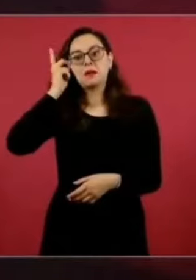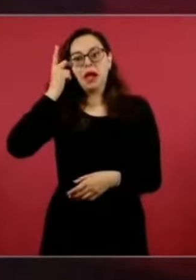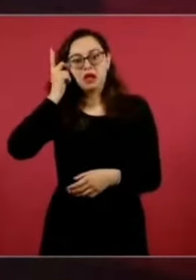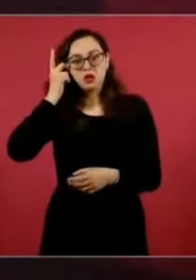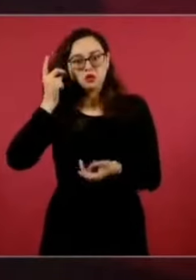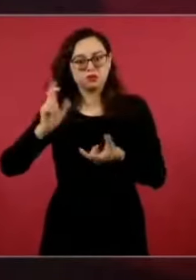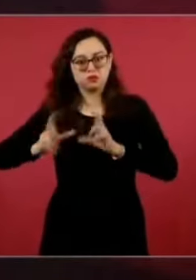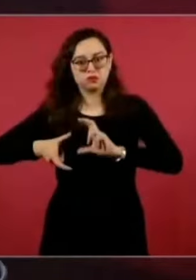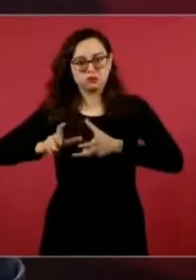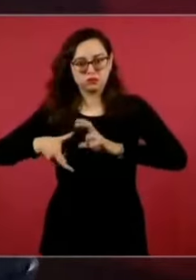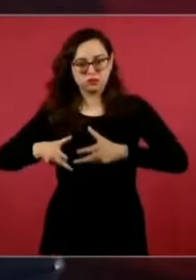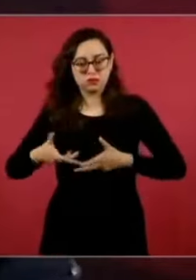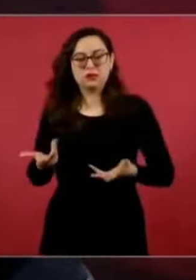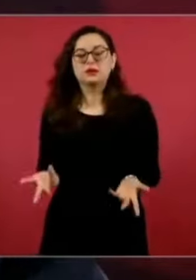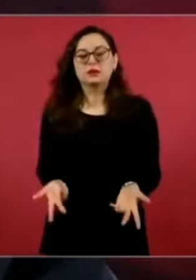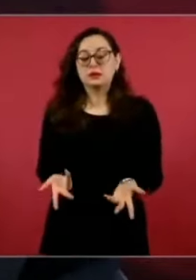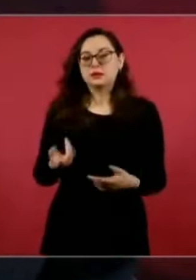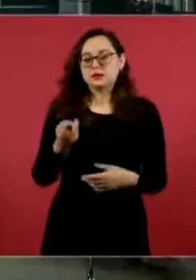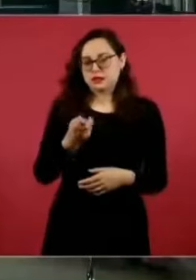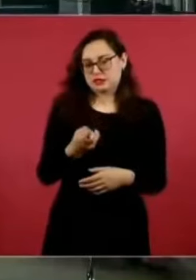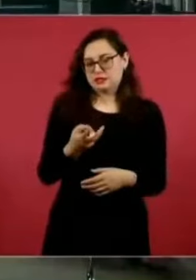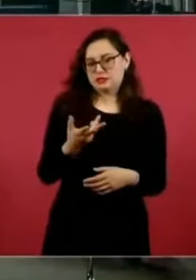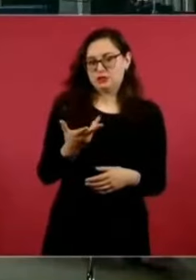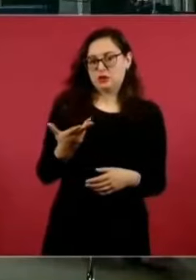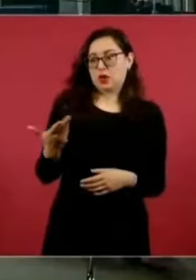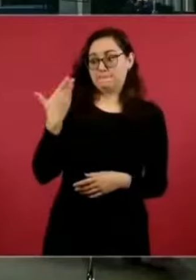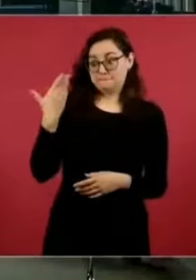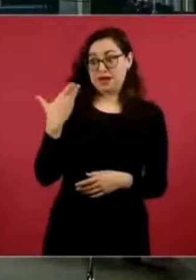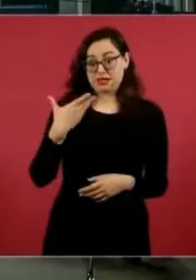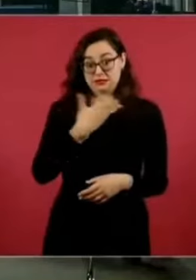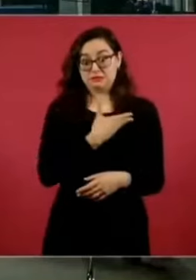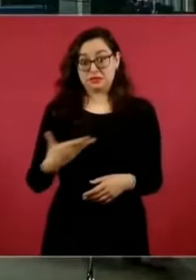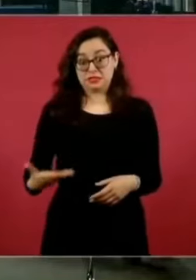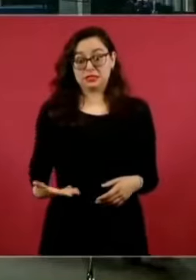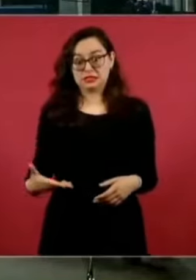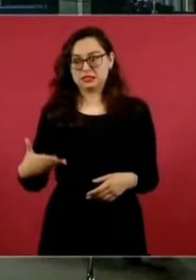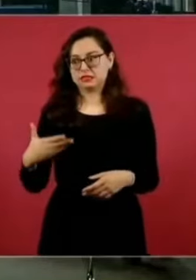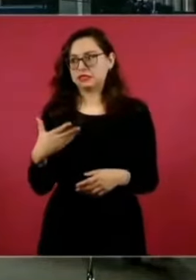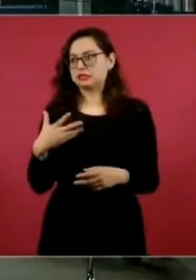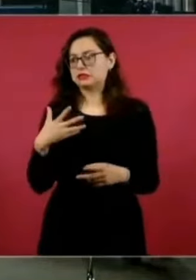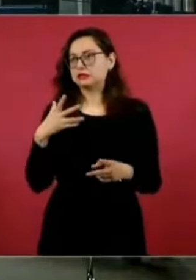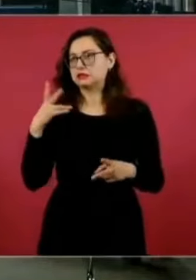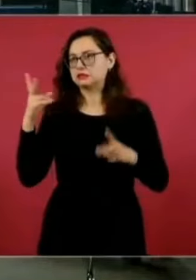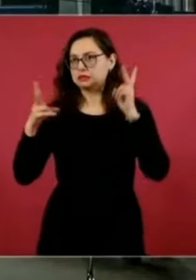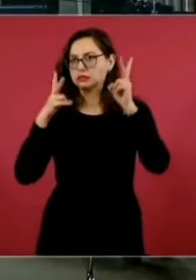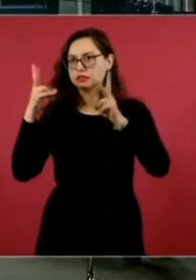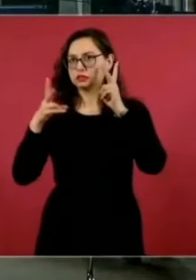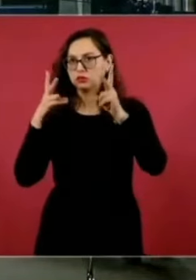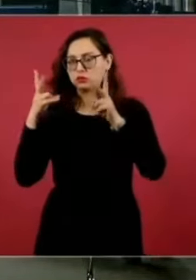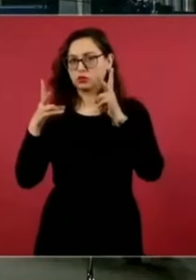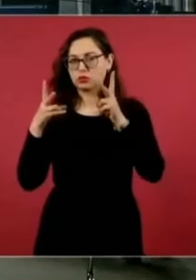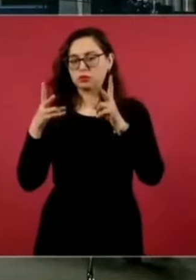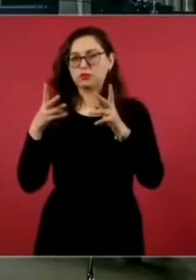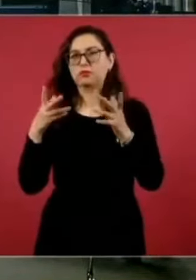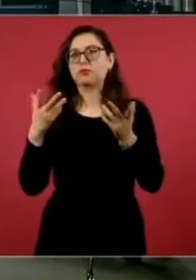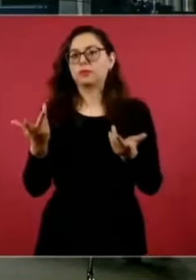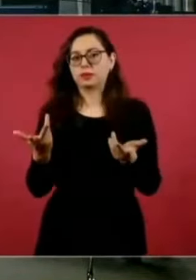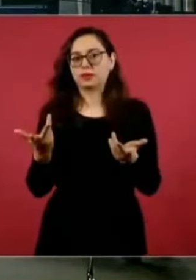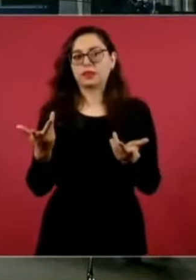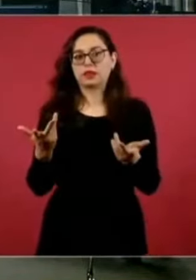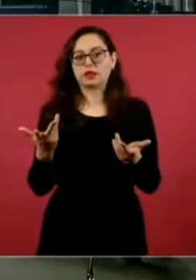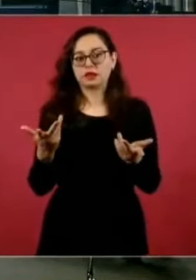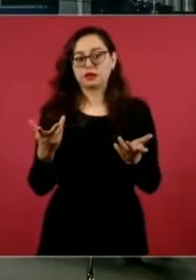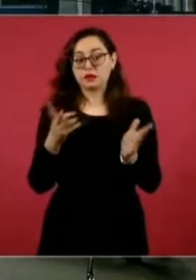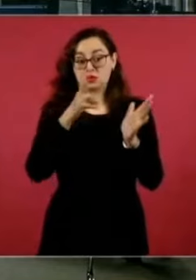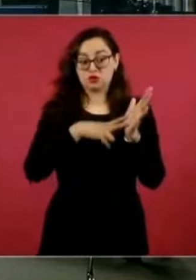presidente López Obrador, que además lo visitó todavía justo por estas fechas, en 2018, todavía en transición,